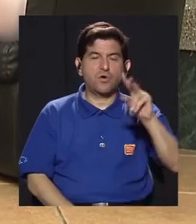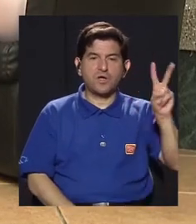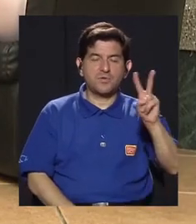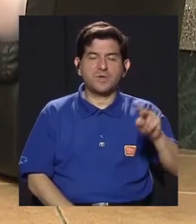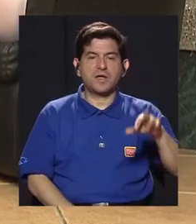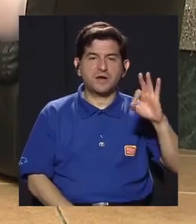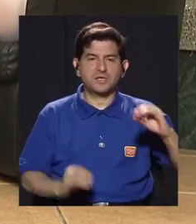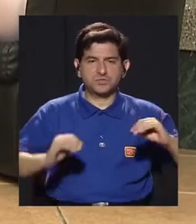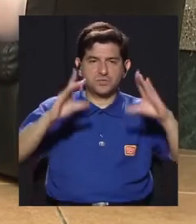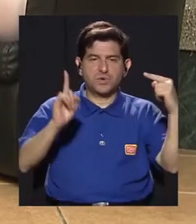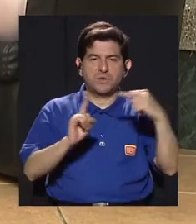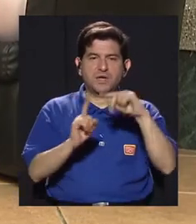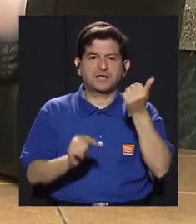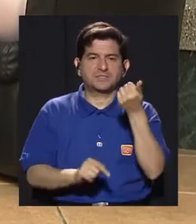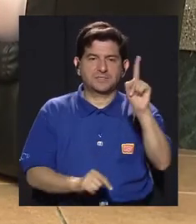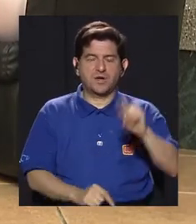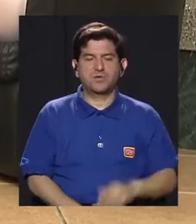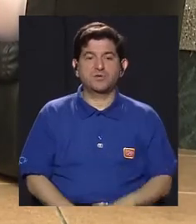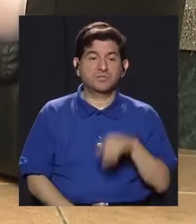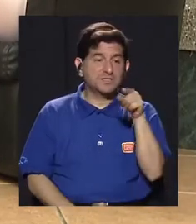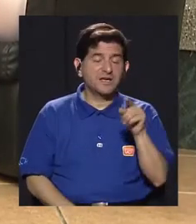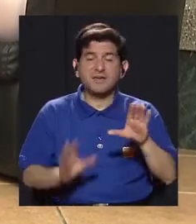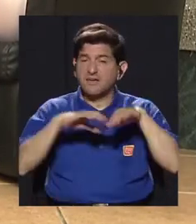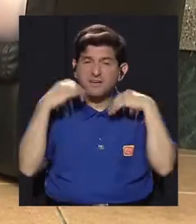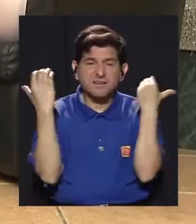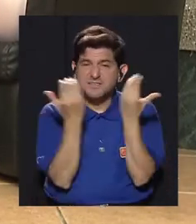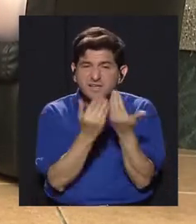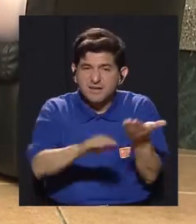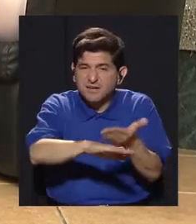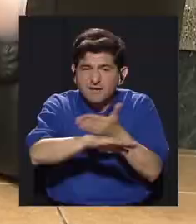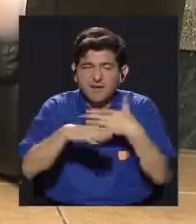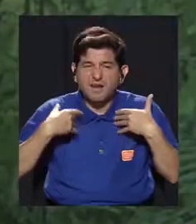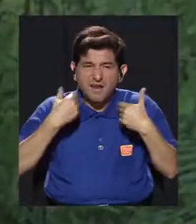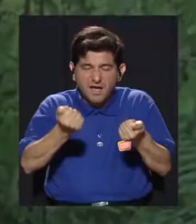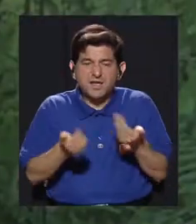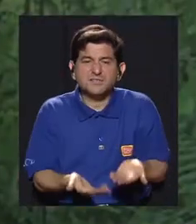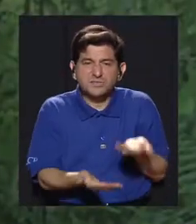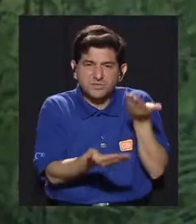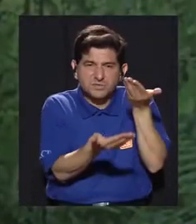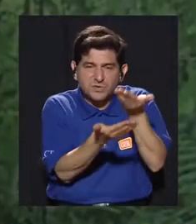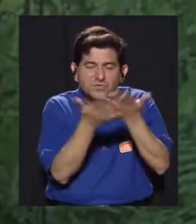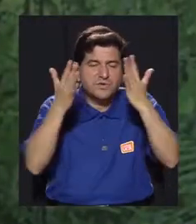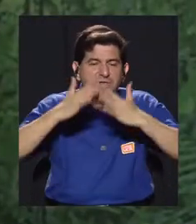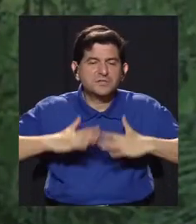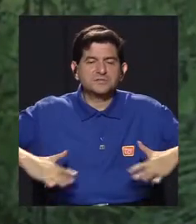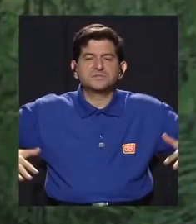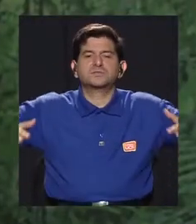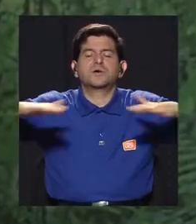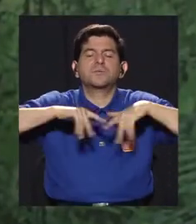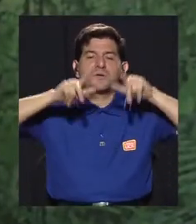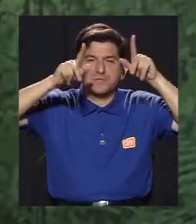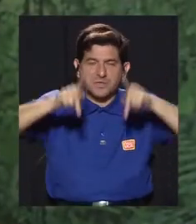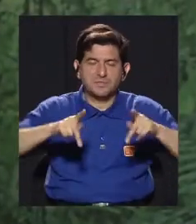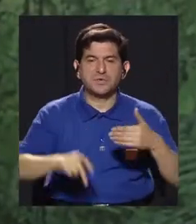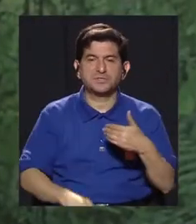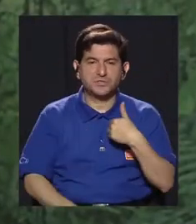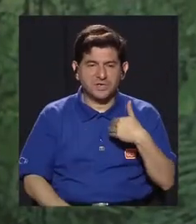5 es un horario y los viernes de 9 de la mañana a 11. En clases de recuperación de la salud lo que se ofrece es un ambiente